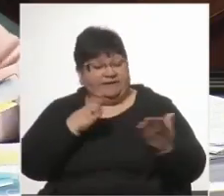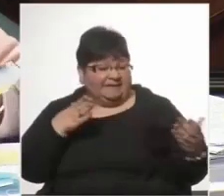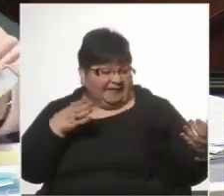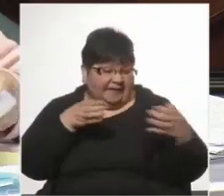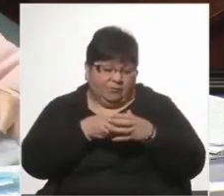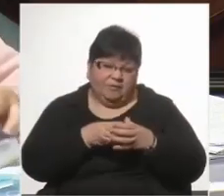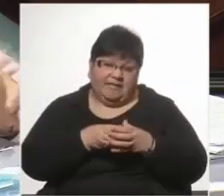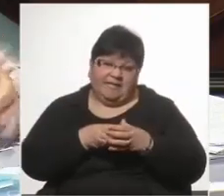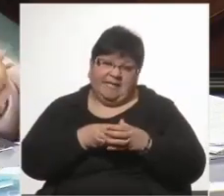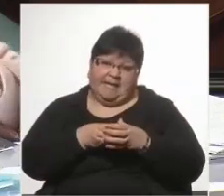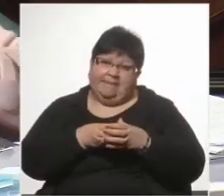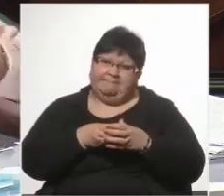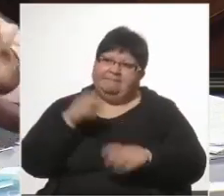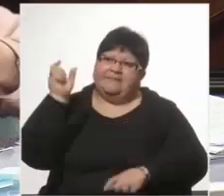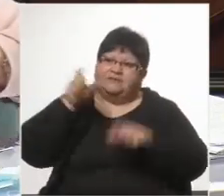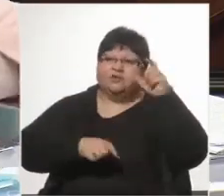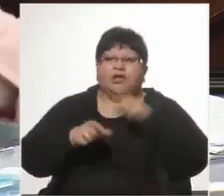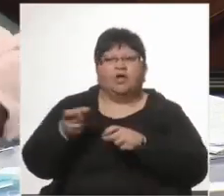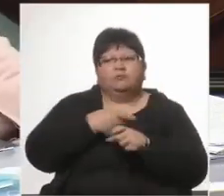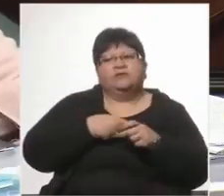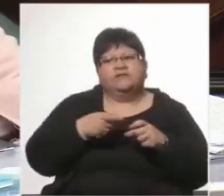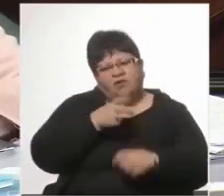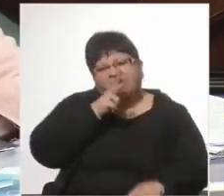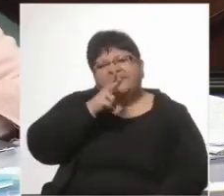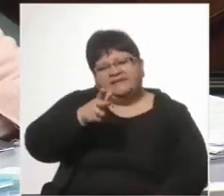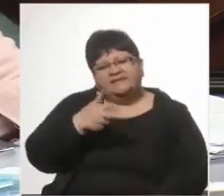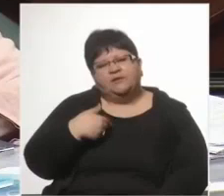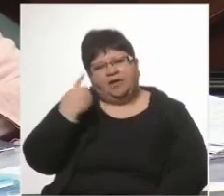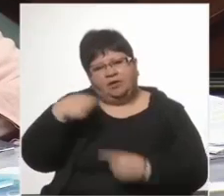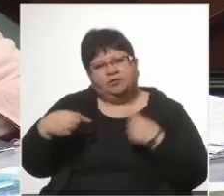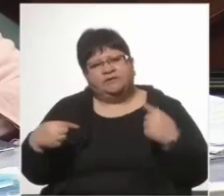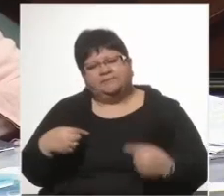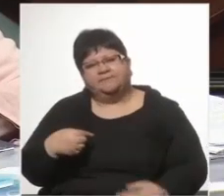Y voy a decir una cosa que creo que públicamente es la primera vez que lo digo.